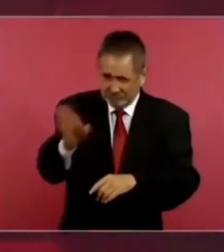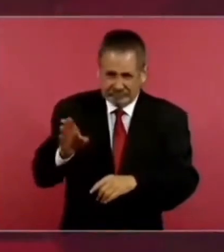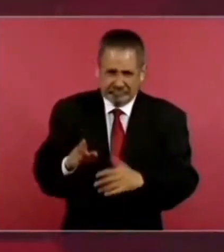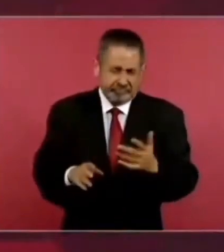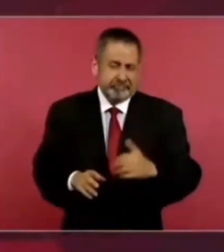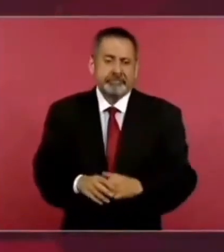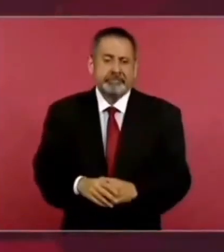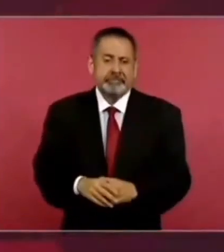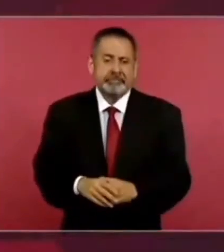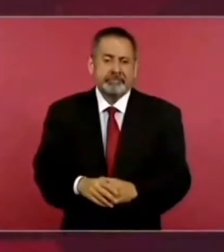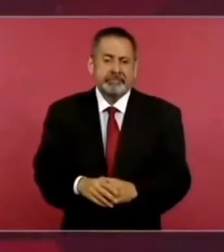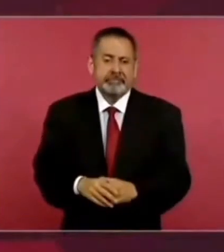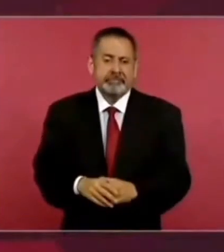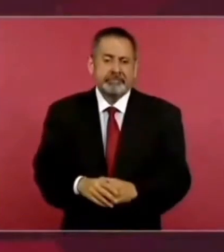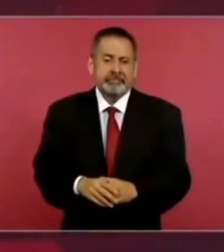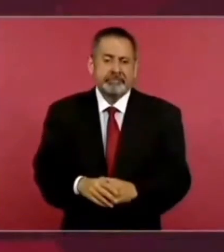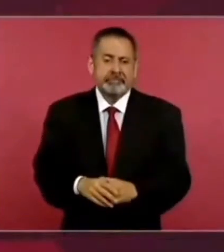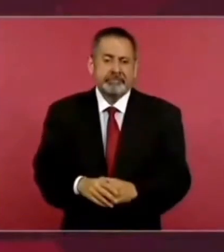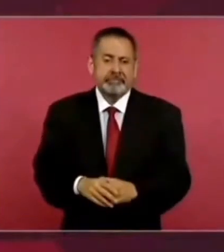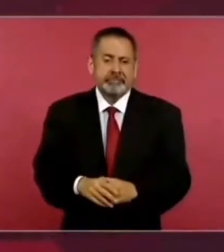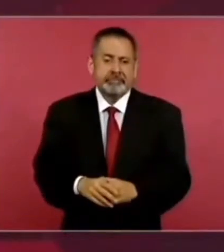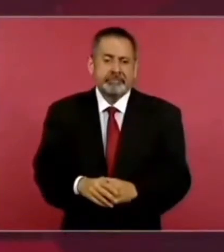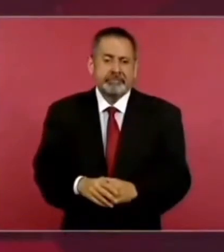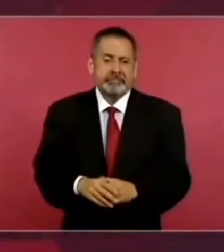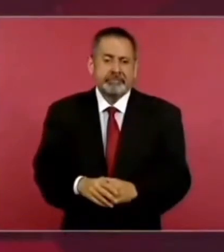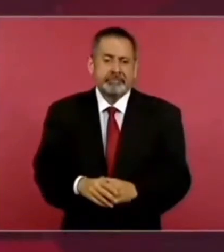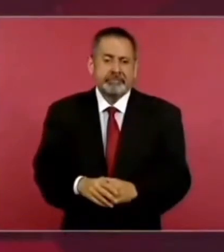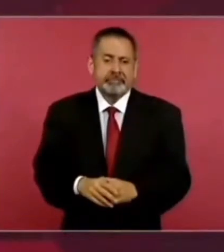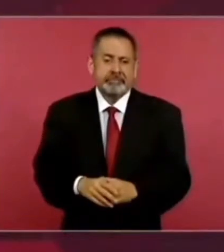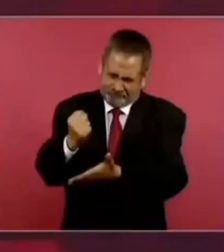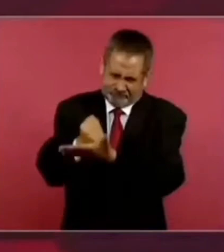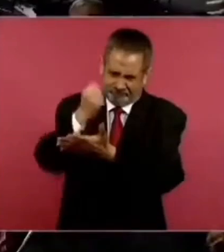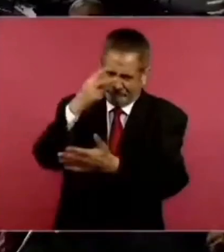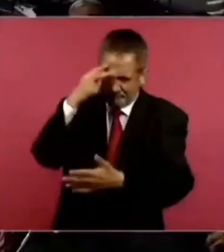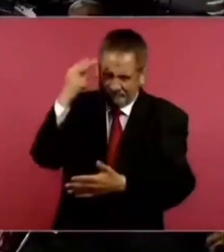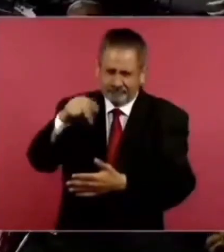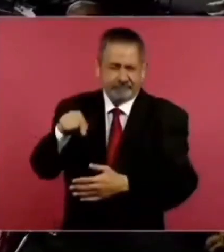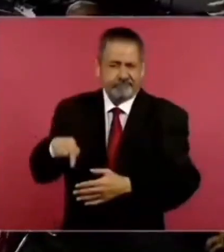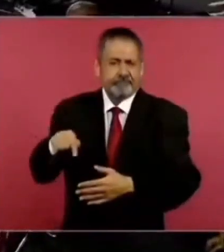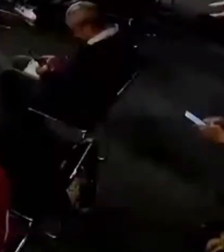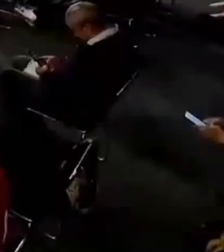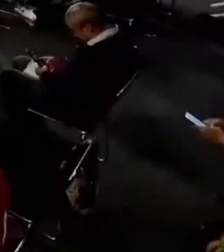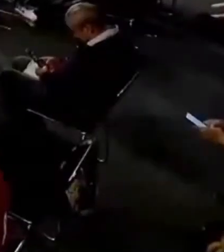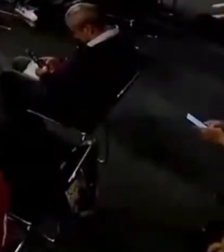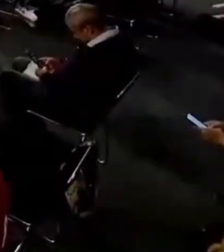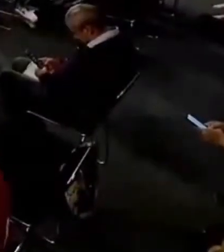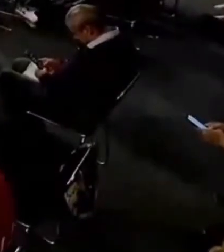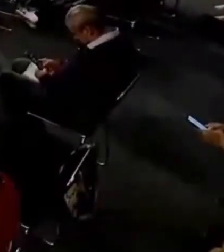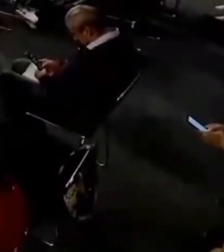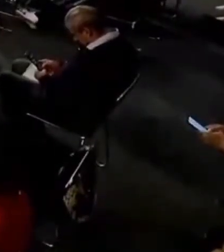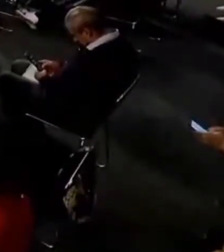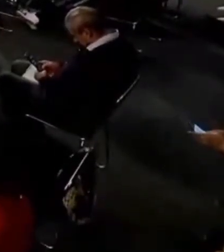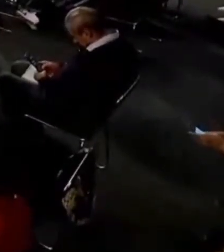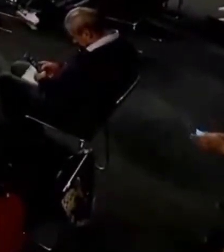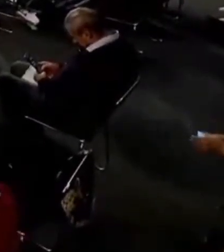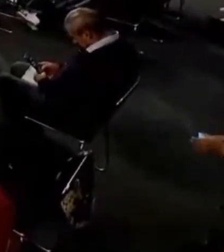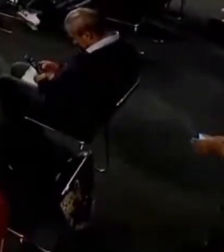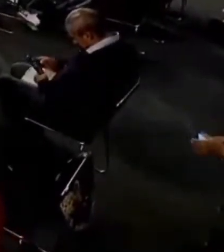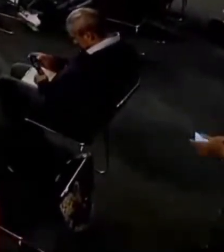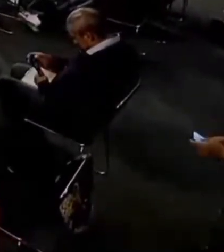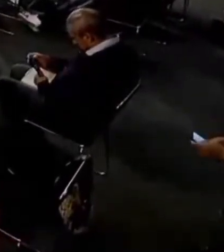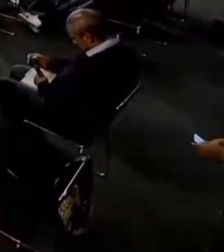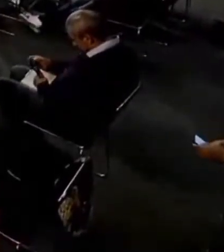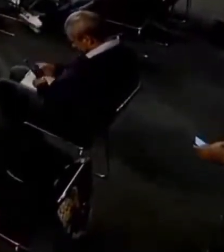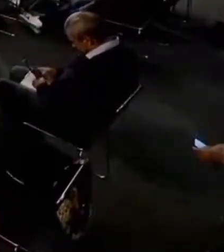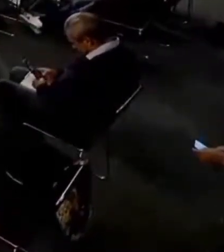Y sí son empresas mexicanas las que están trabajando. Ahí nada más queremos hacer